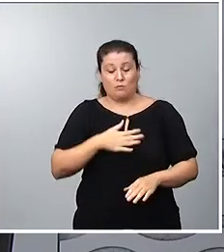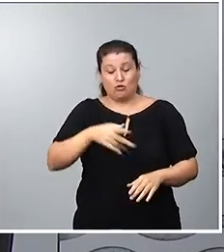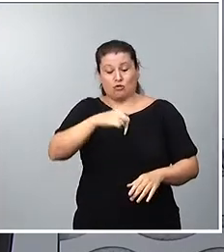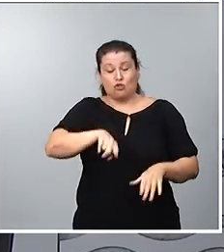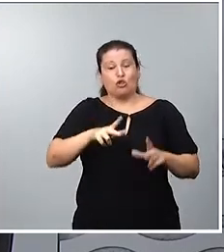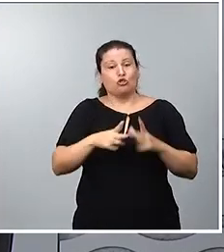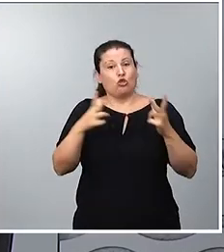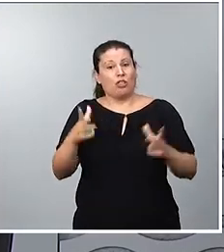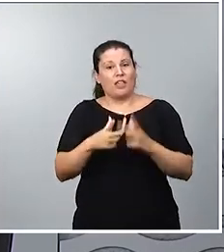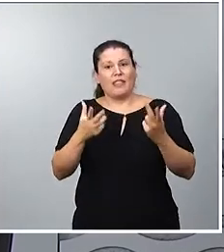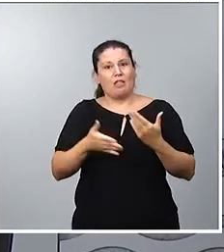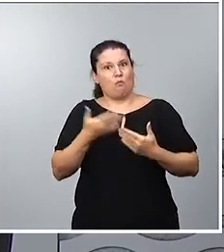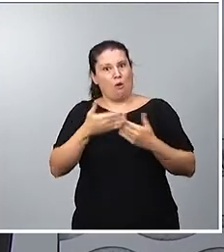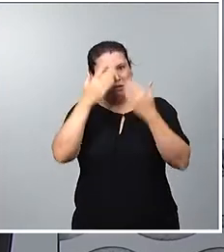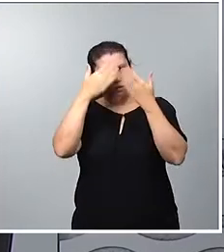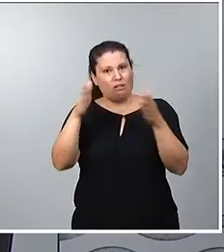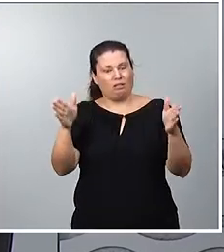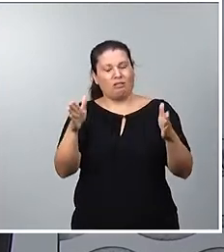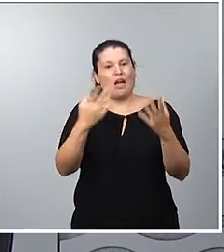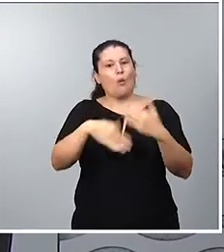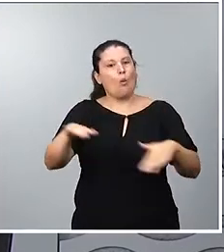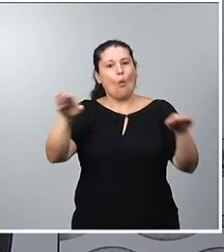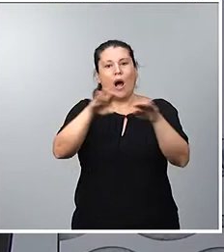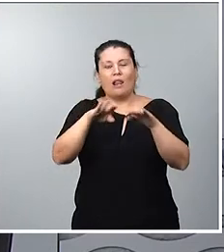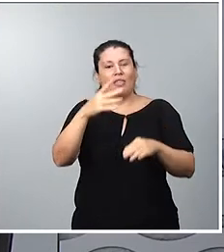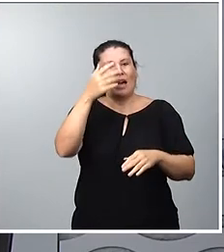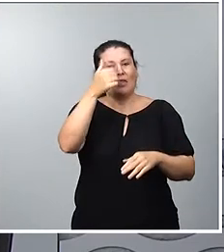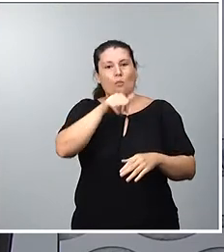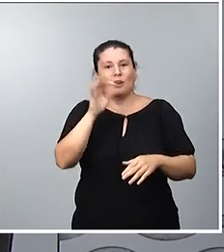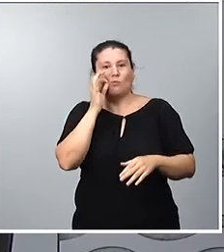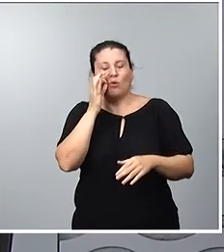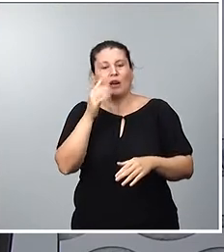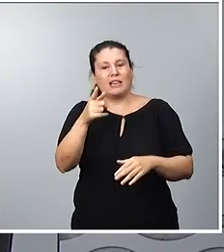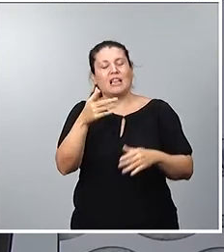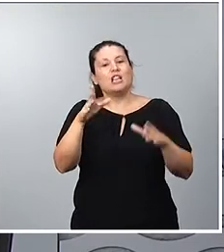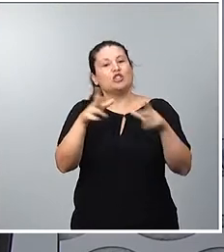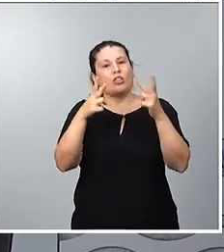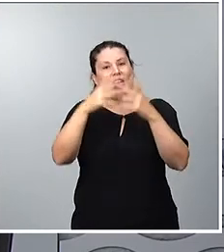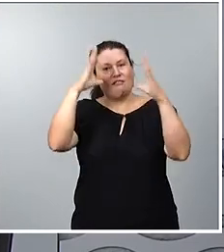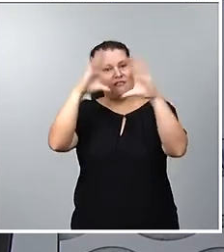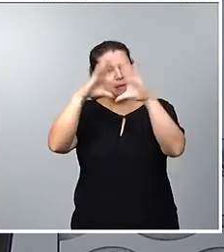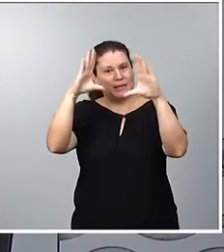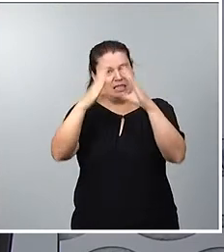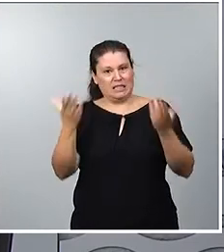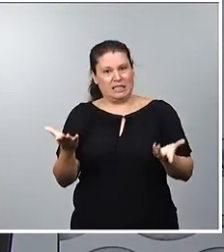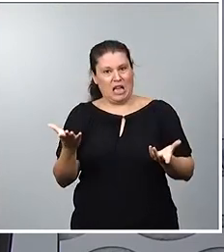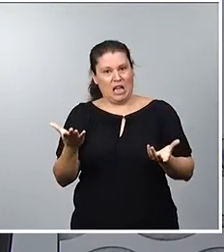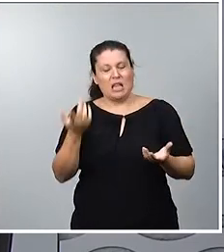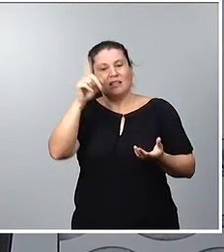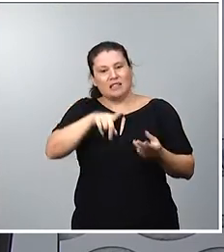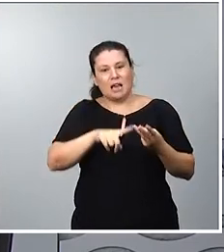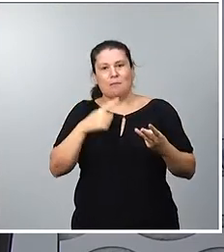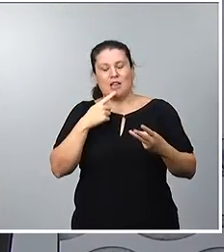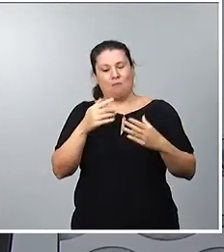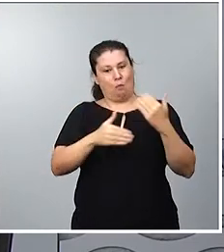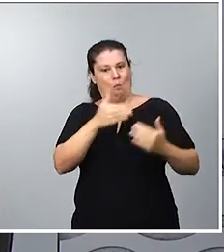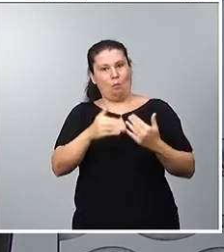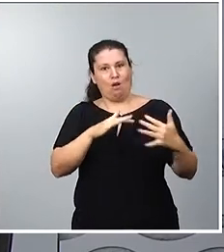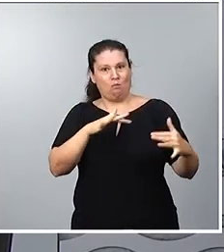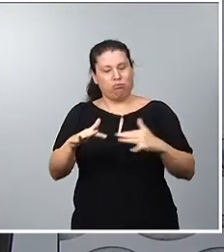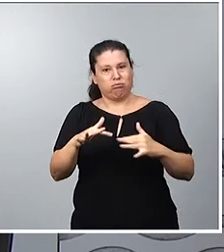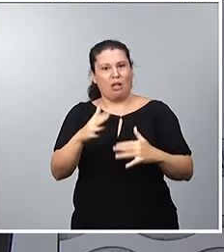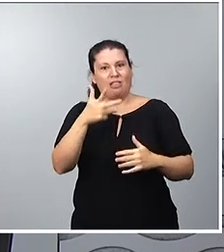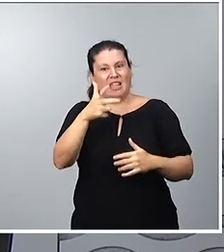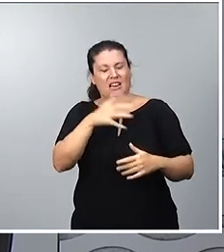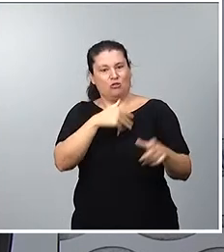igualdad entre hombres y mujeres, una sociedad feminista. Somos referentes en la conquista de derechos sociales, de avances en la igualdad y